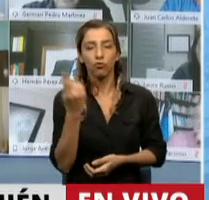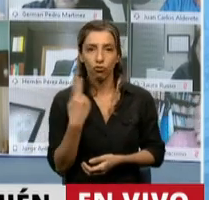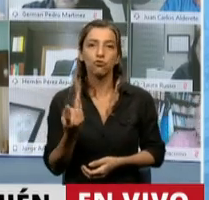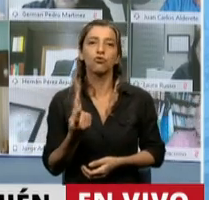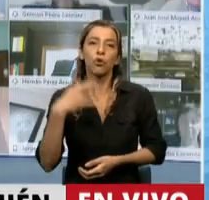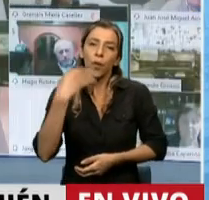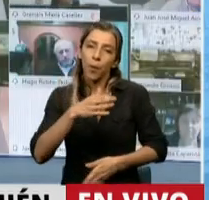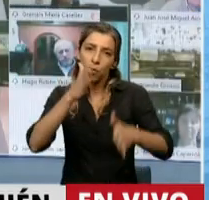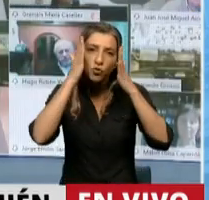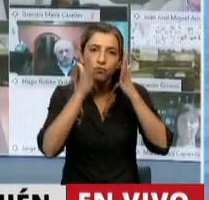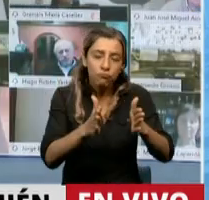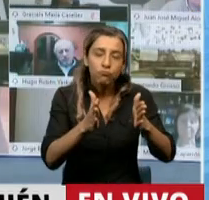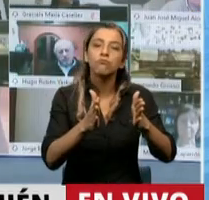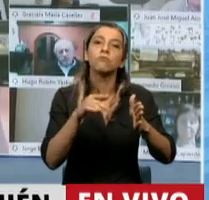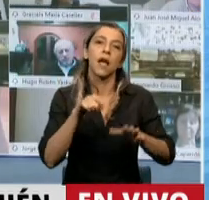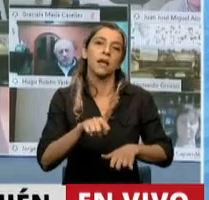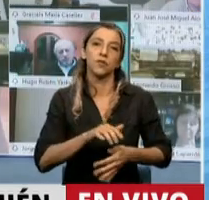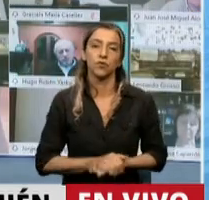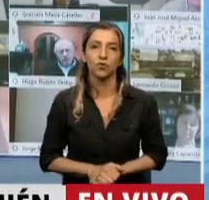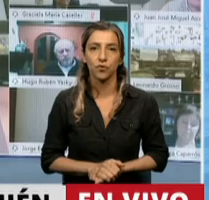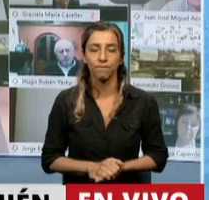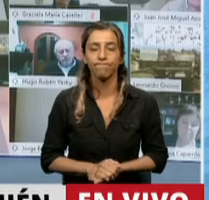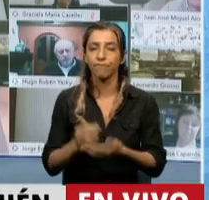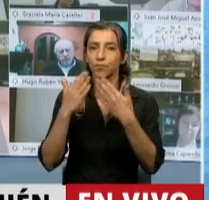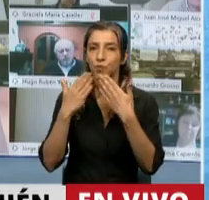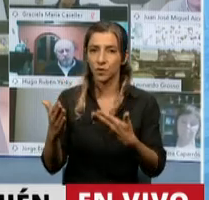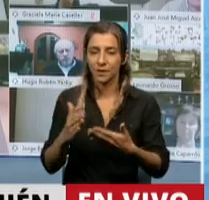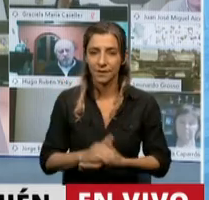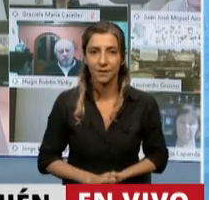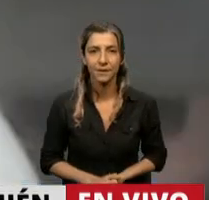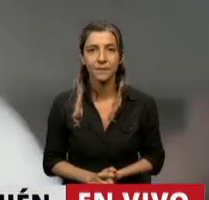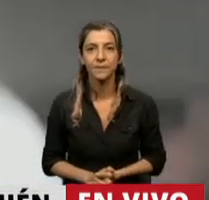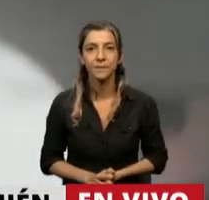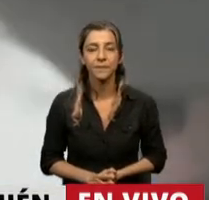aprendido nada de esta nueva crisis. Muchas gracias, señor presidente.